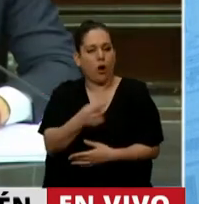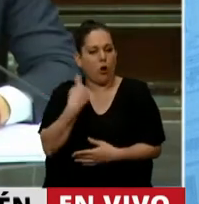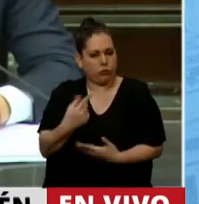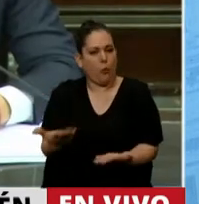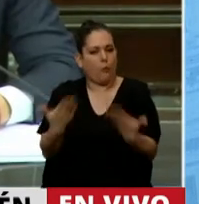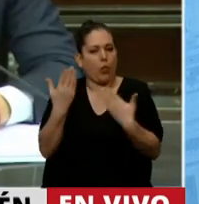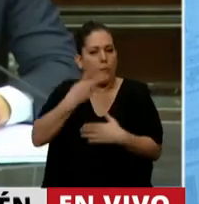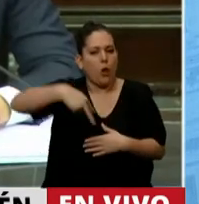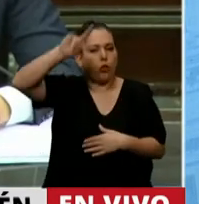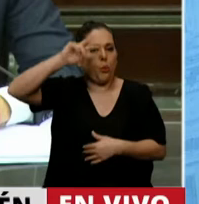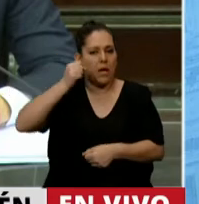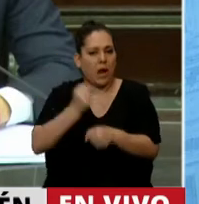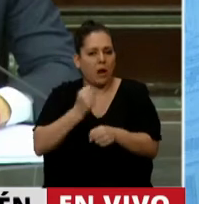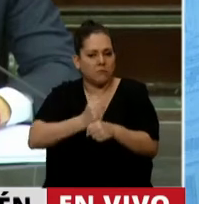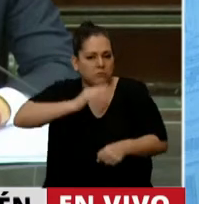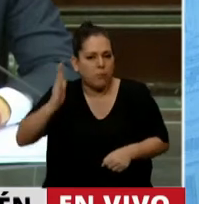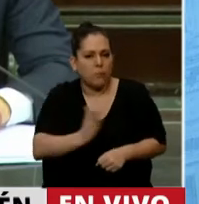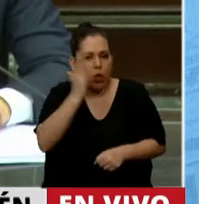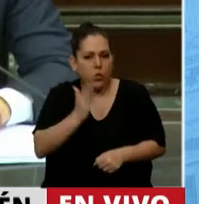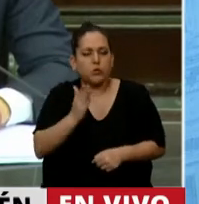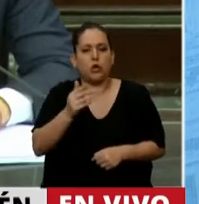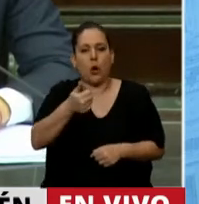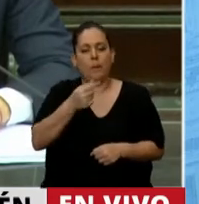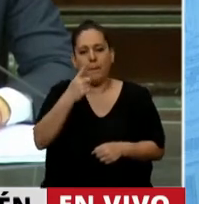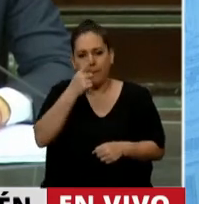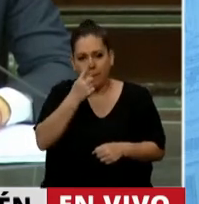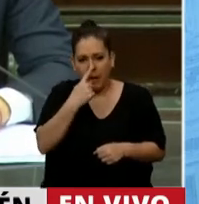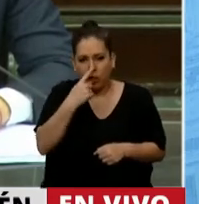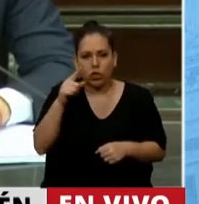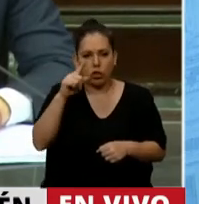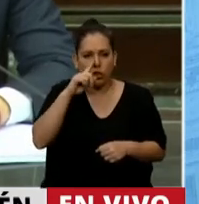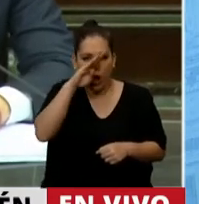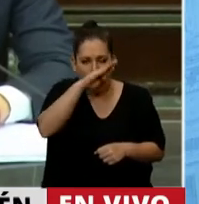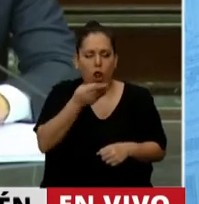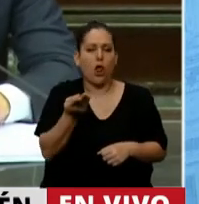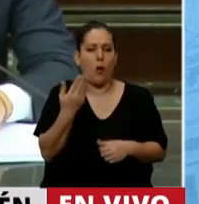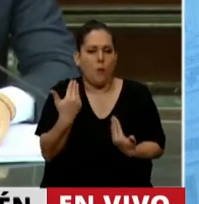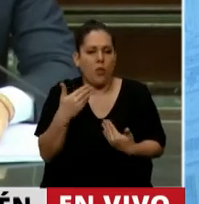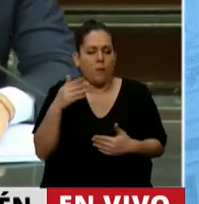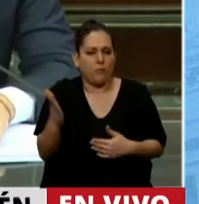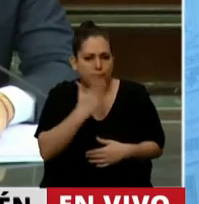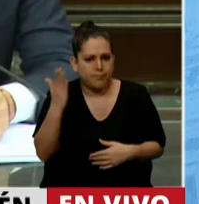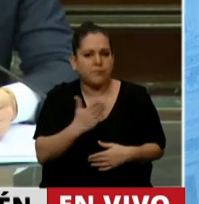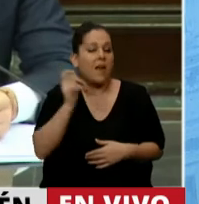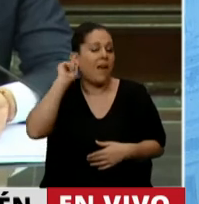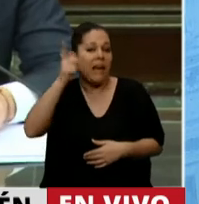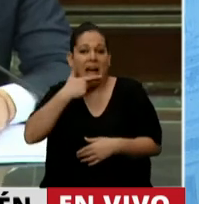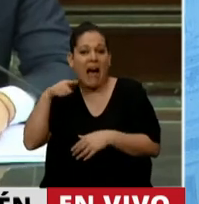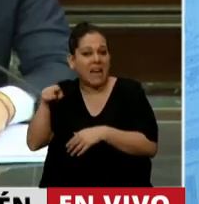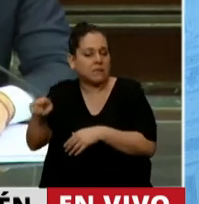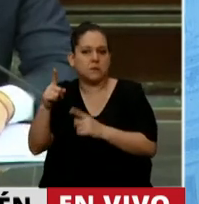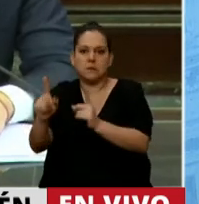duplicar nuestra producción de petróleo en el muy corto plazo y generar excedentes exportables. En el caso del gas, se hace